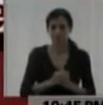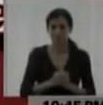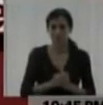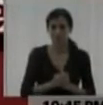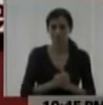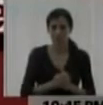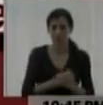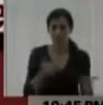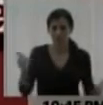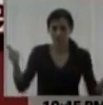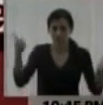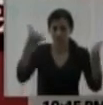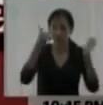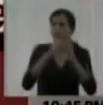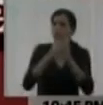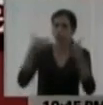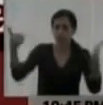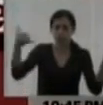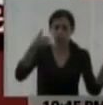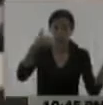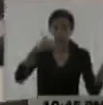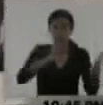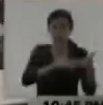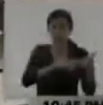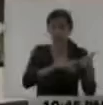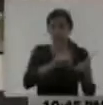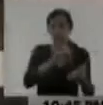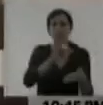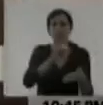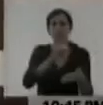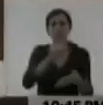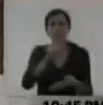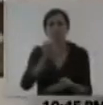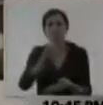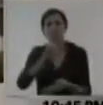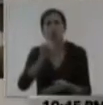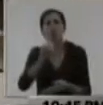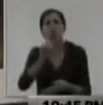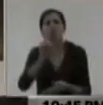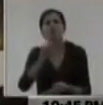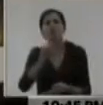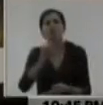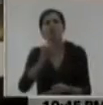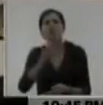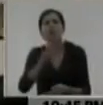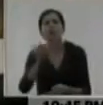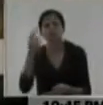Mete la luz aquí, compadre. Dimite José Serra. ¿Saben quién es José Serra?